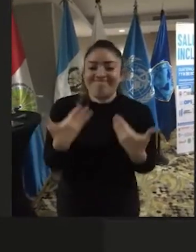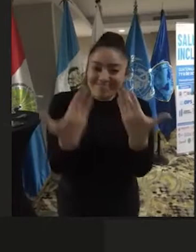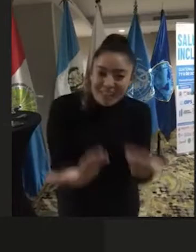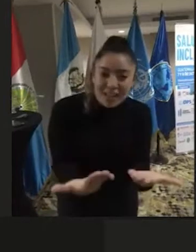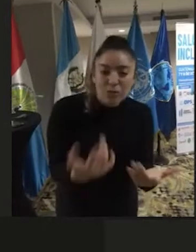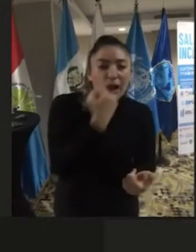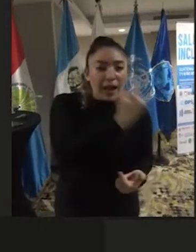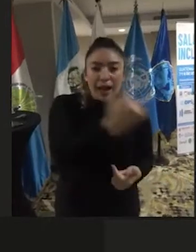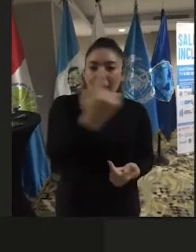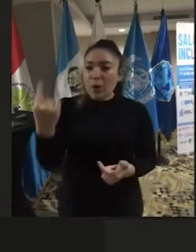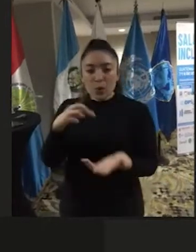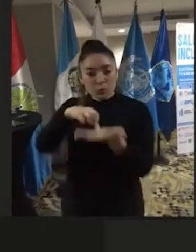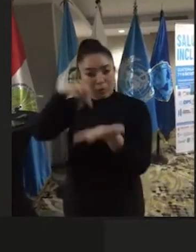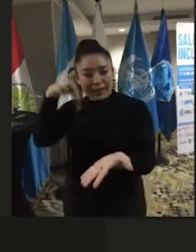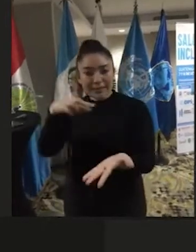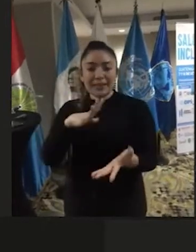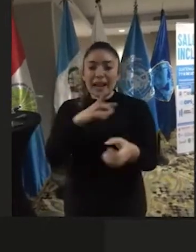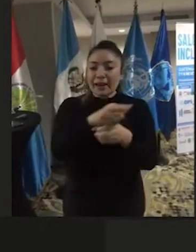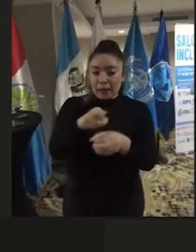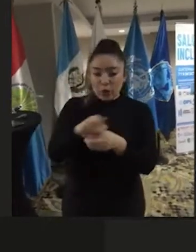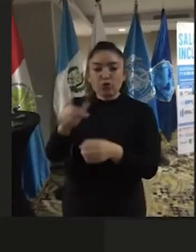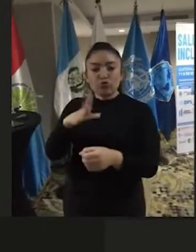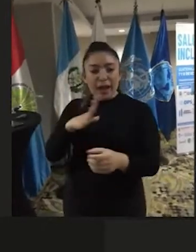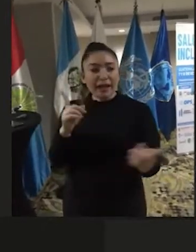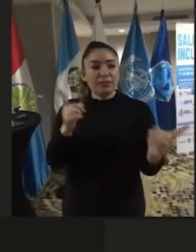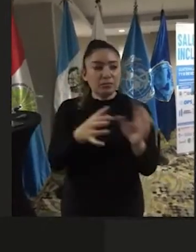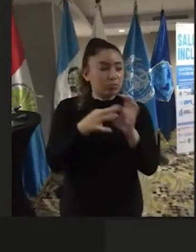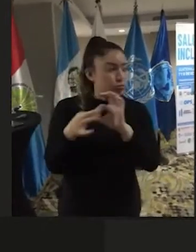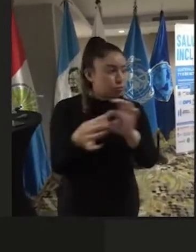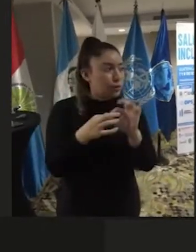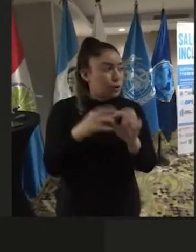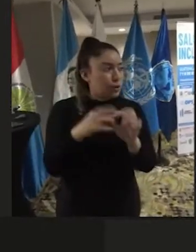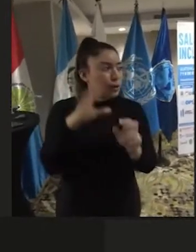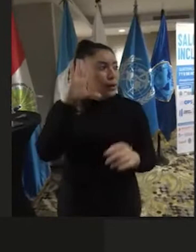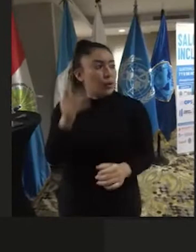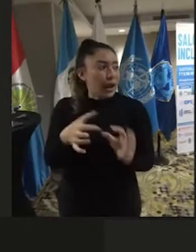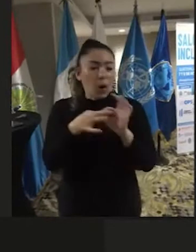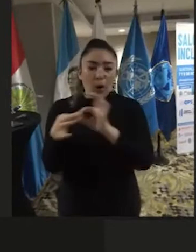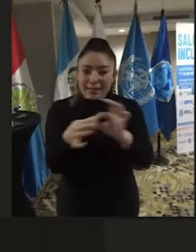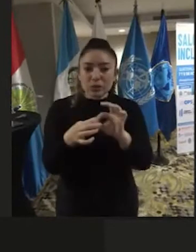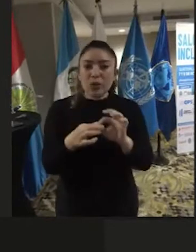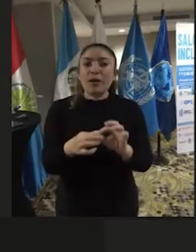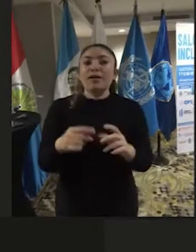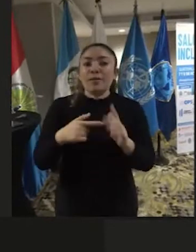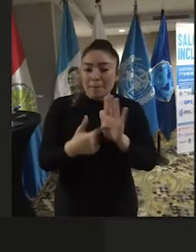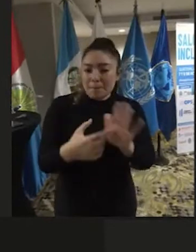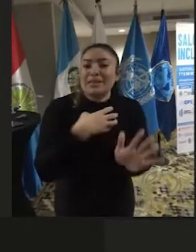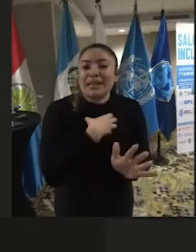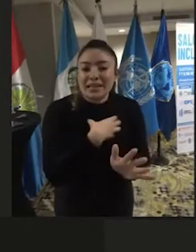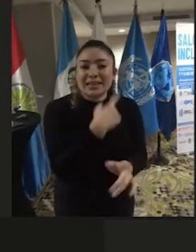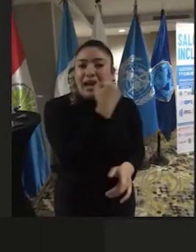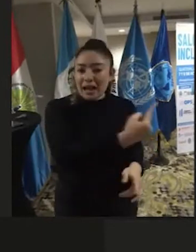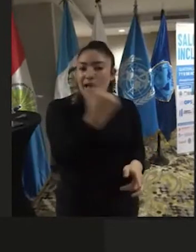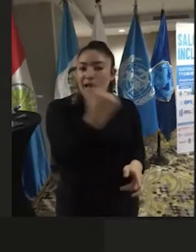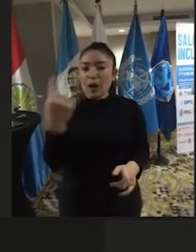los países de la región donde se encuentra la organización, porque la organización le pertenece a cada uno de los estados